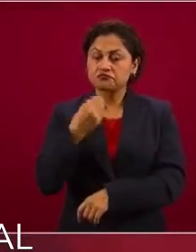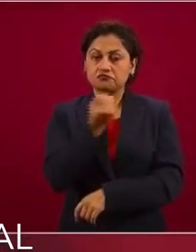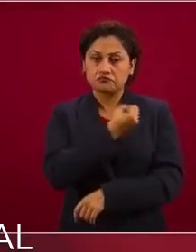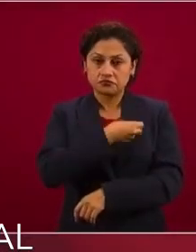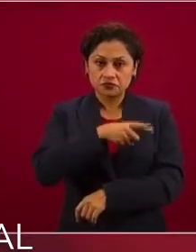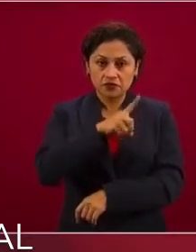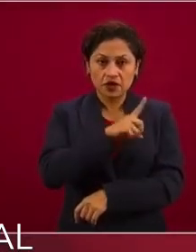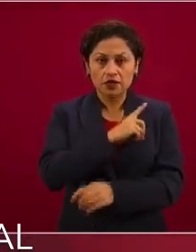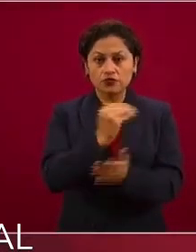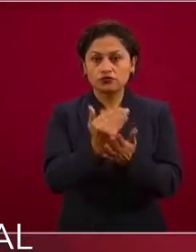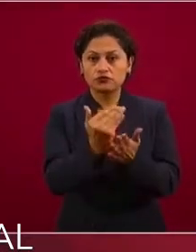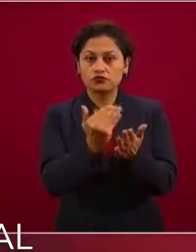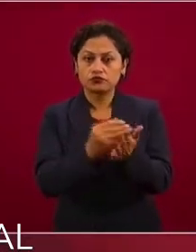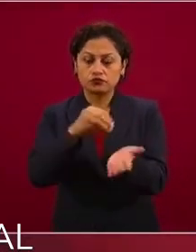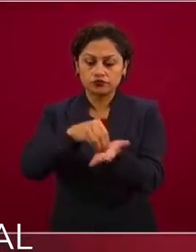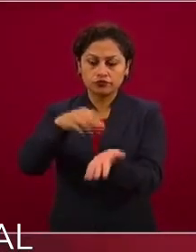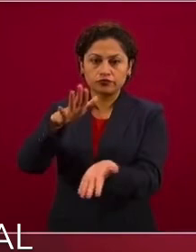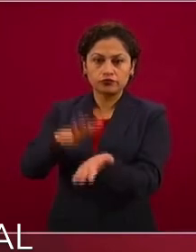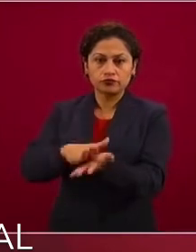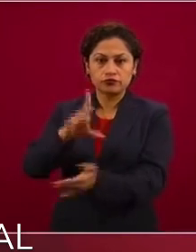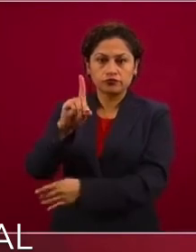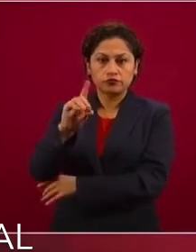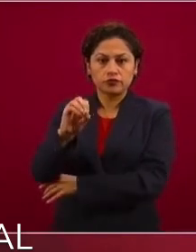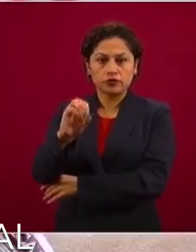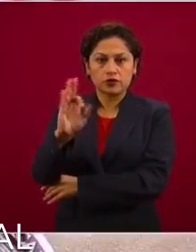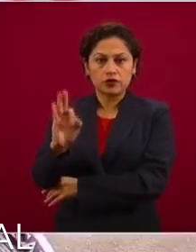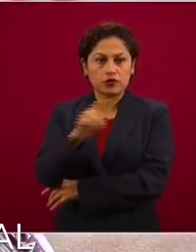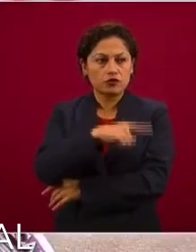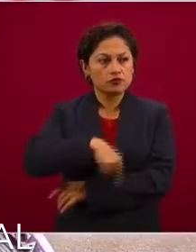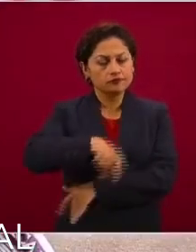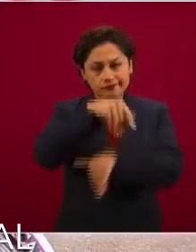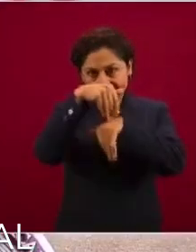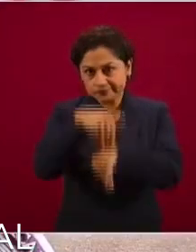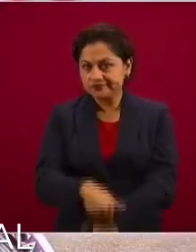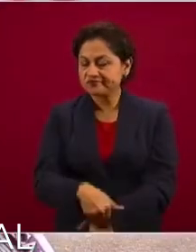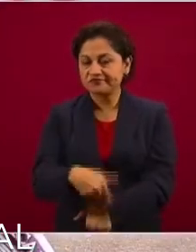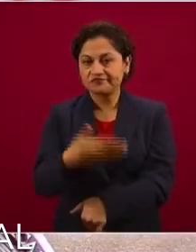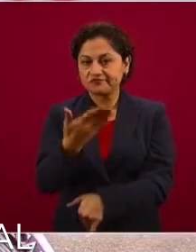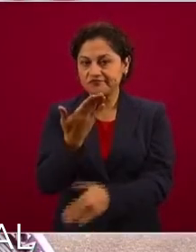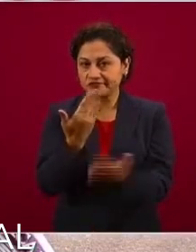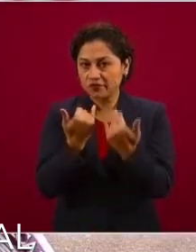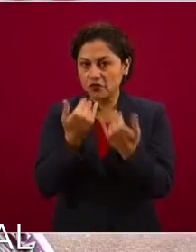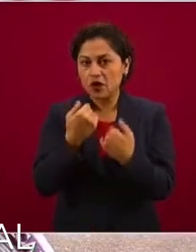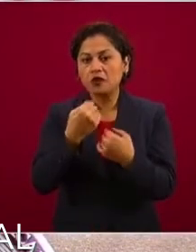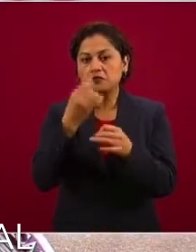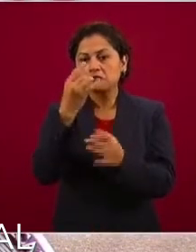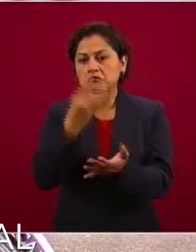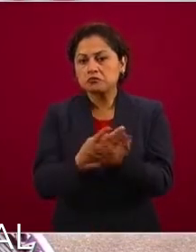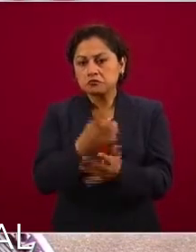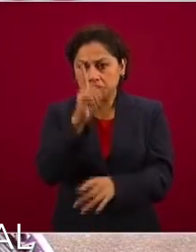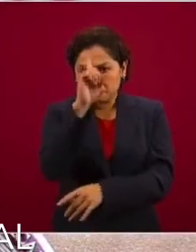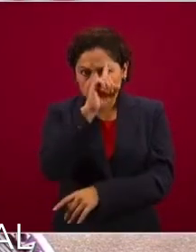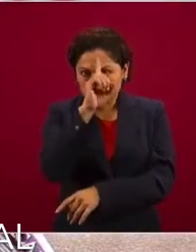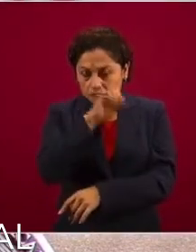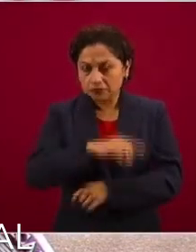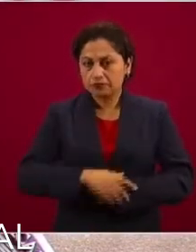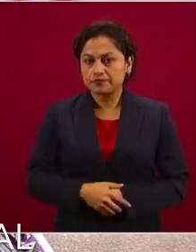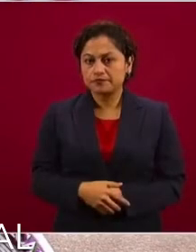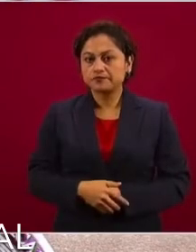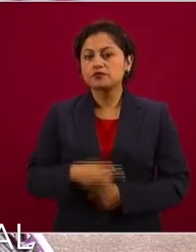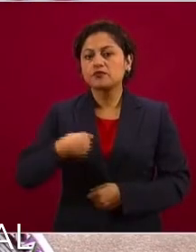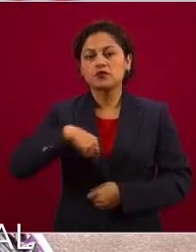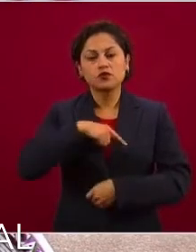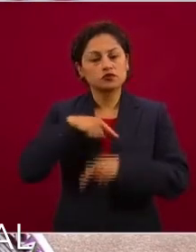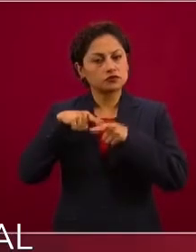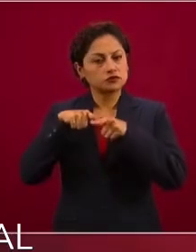Oficial de la Federación y que ha quedado bastante claro en estos últimos días. Vamos a seguir con estas visitas,